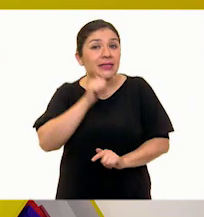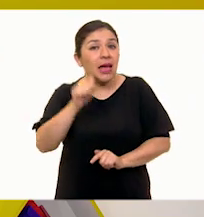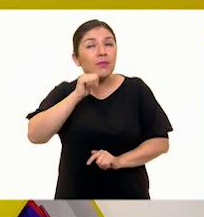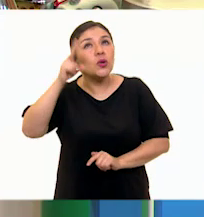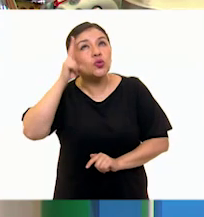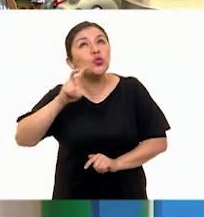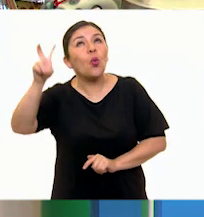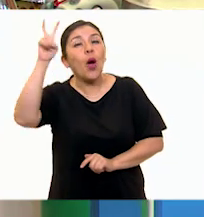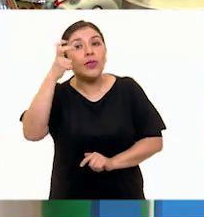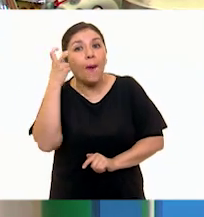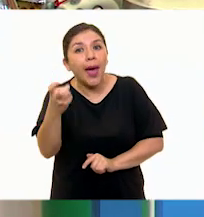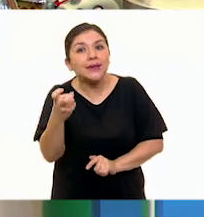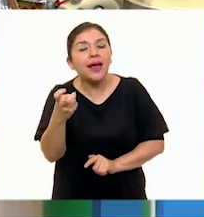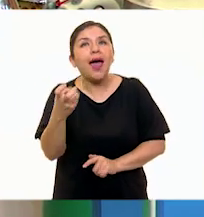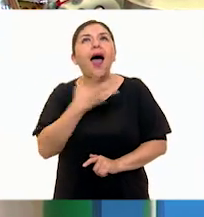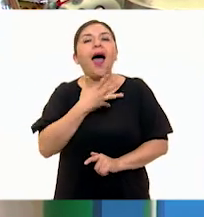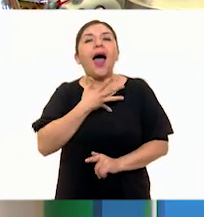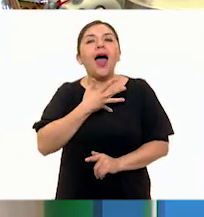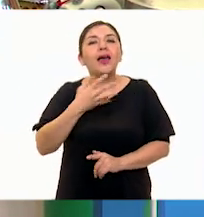algo que te